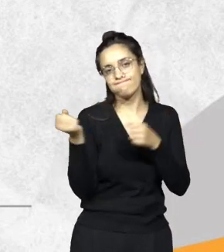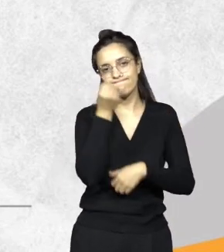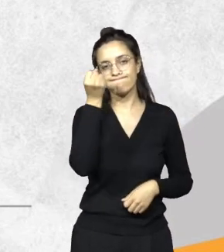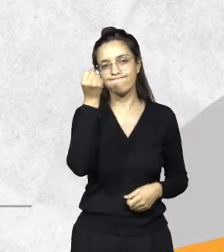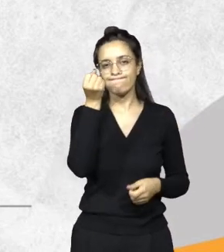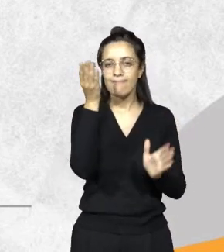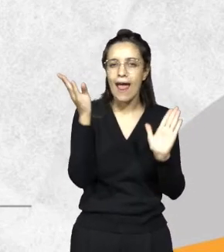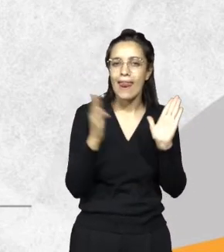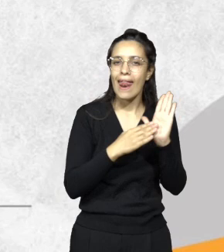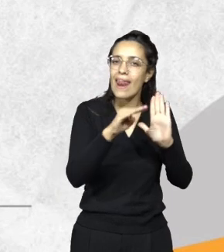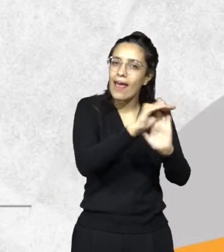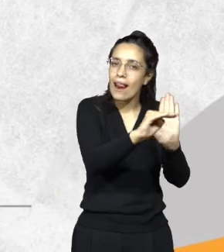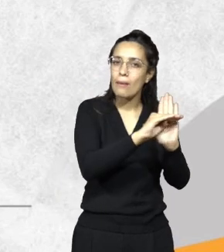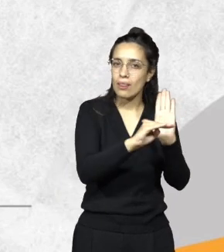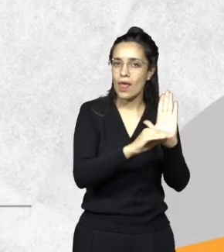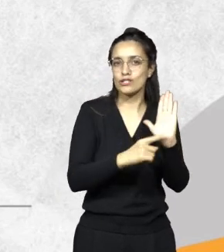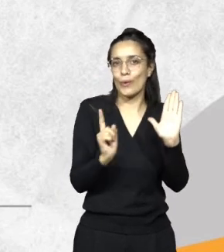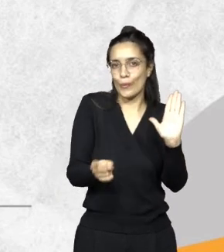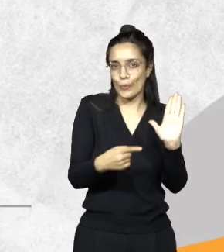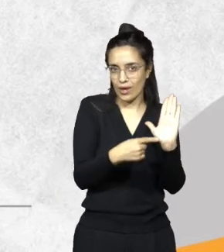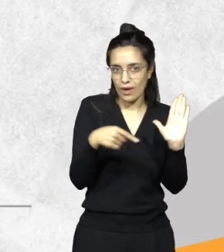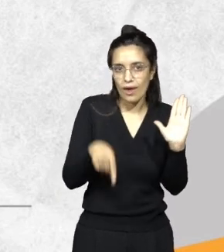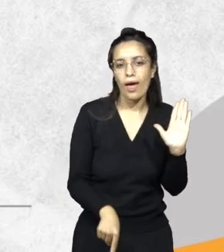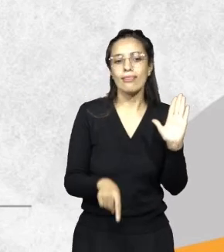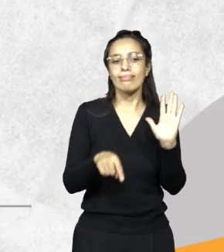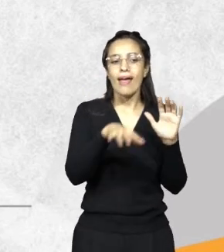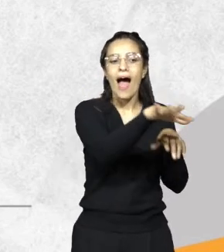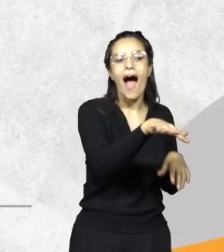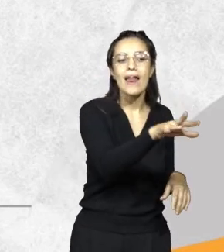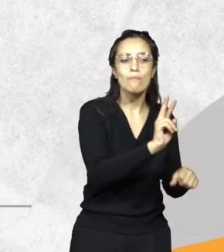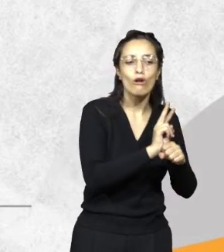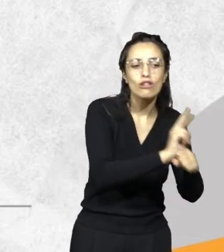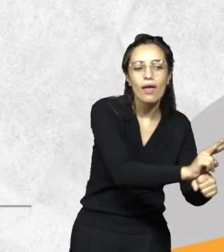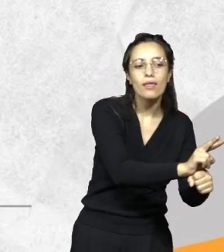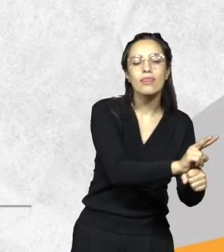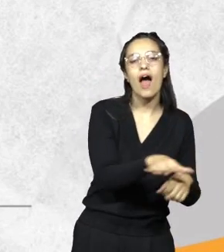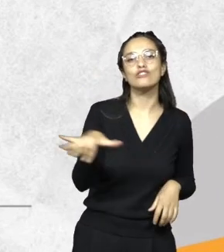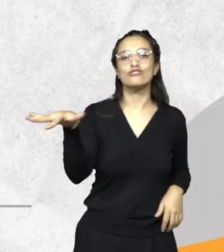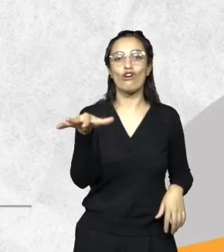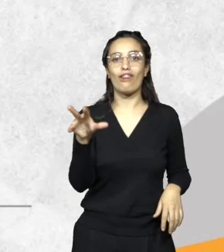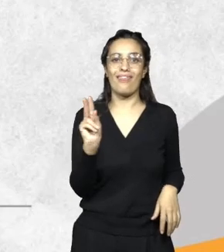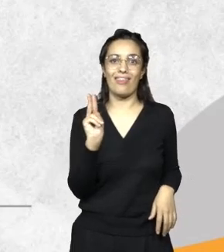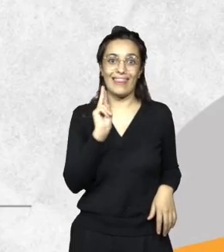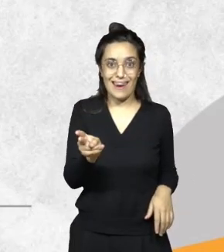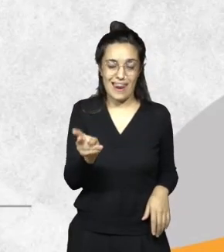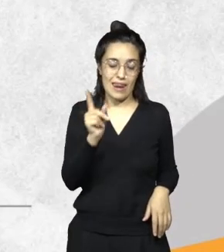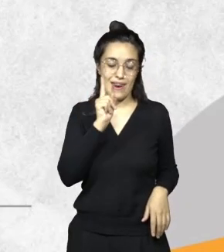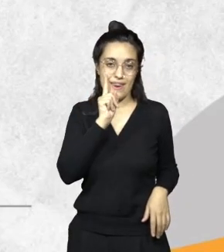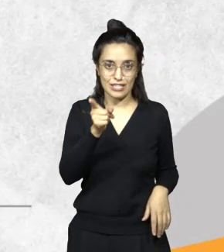reglamentación vigente en áreas naturales protegidas y en zonas de riesgo de la provincia.